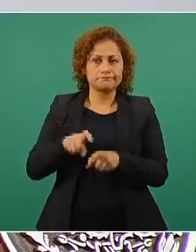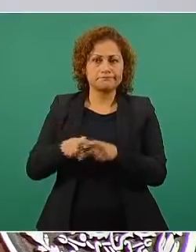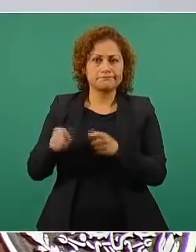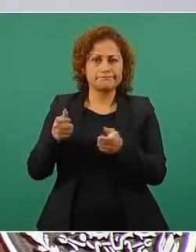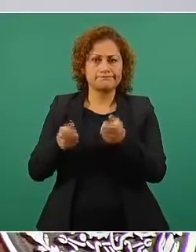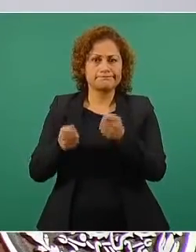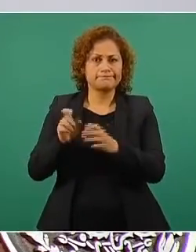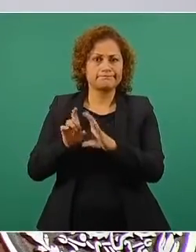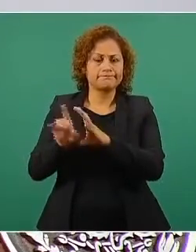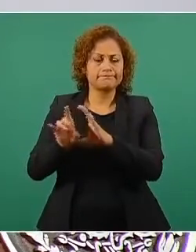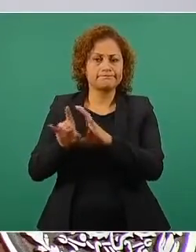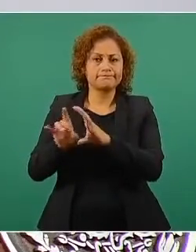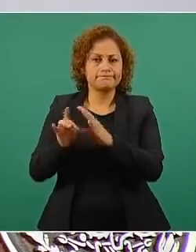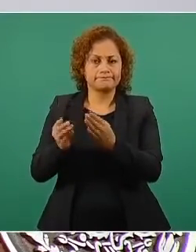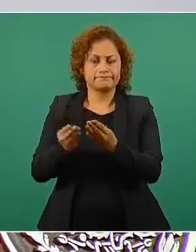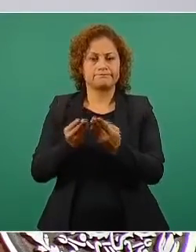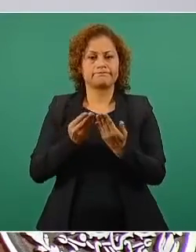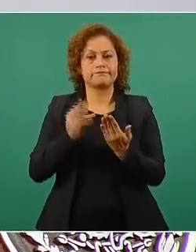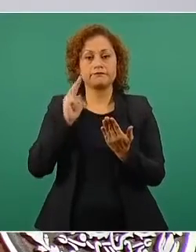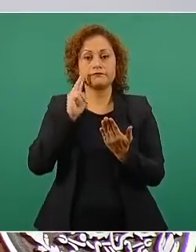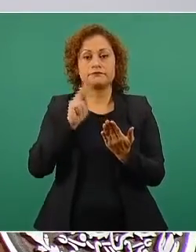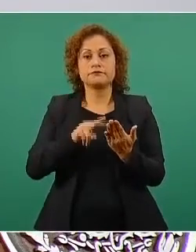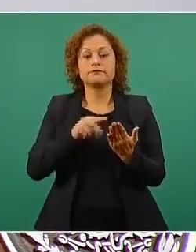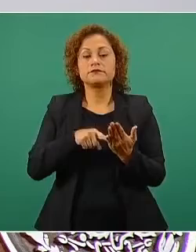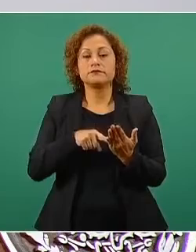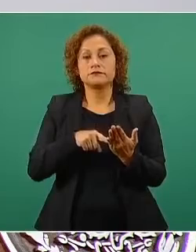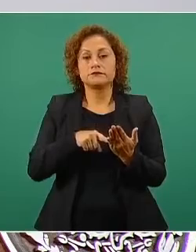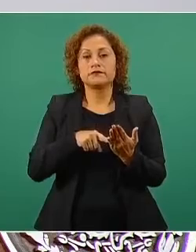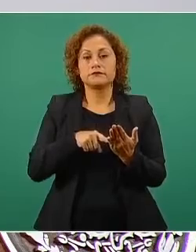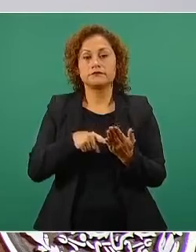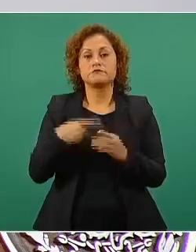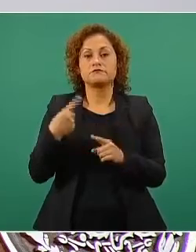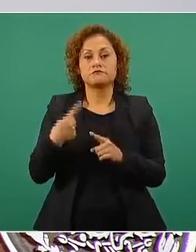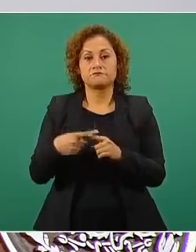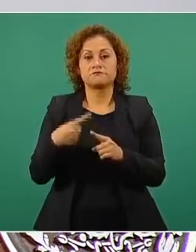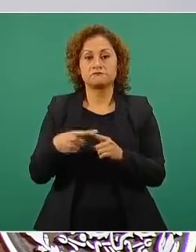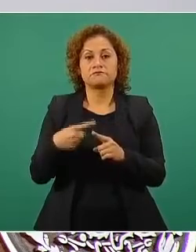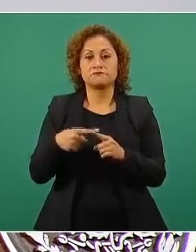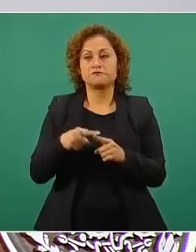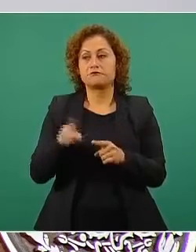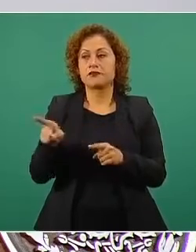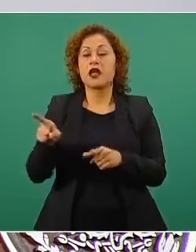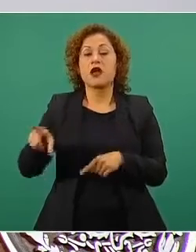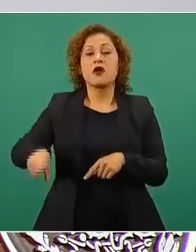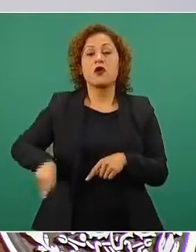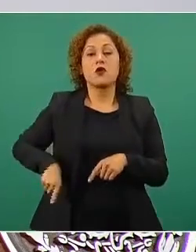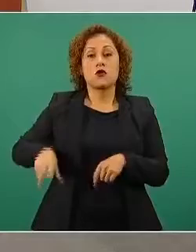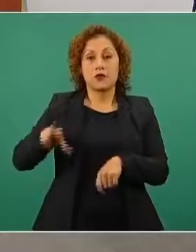de parte del gobernador del estado,